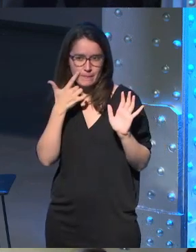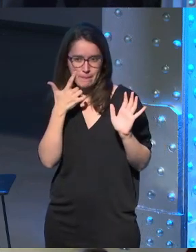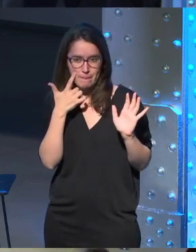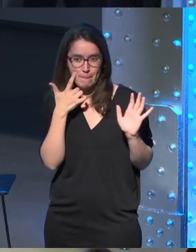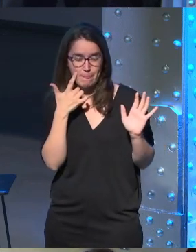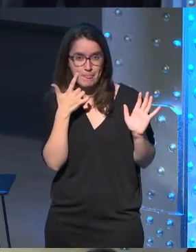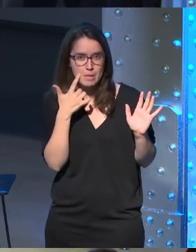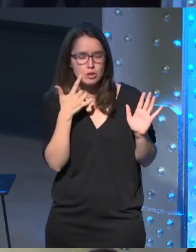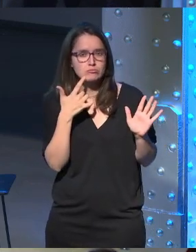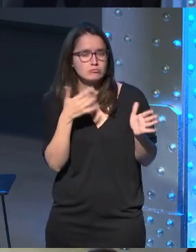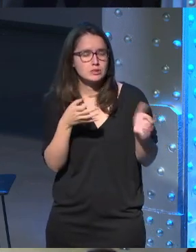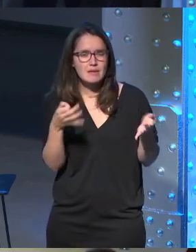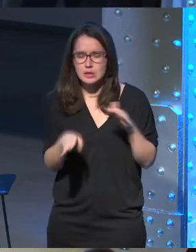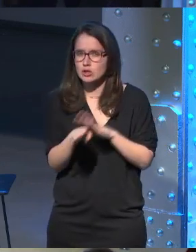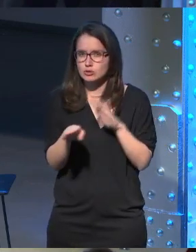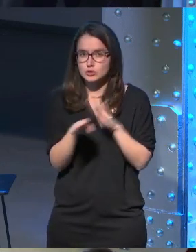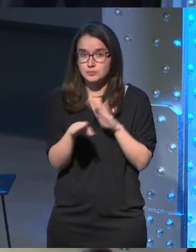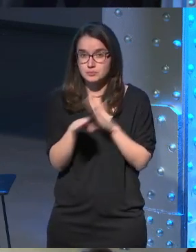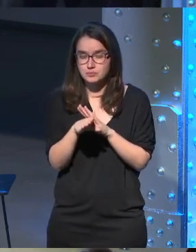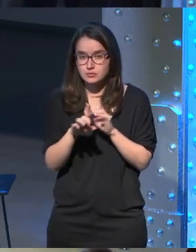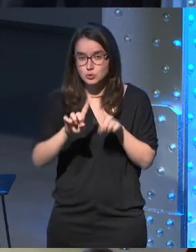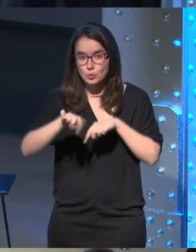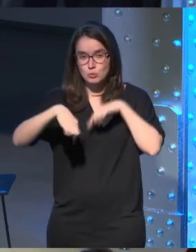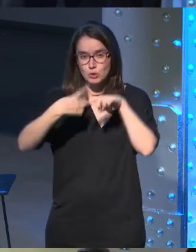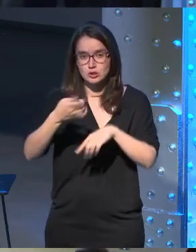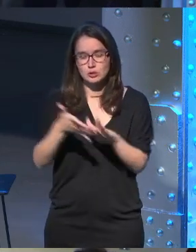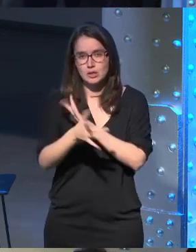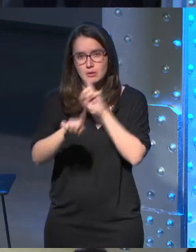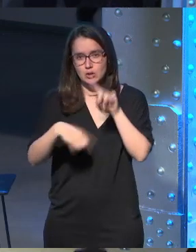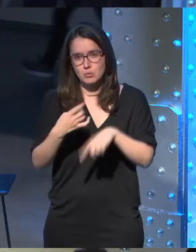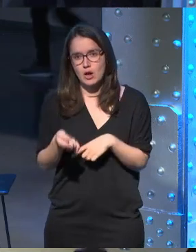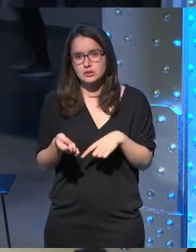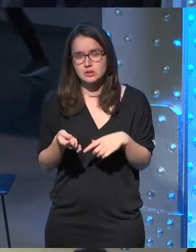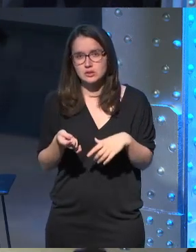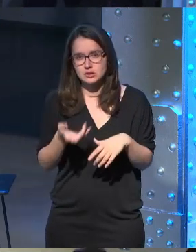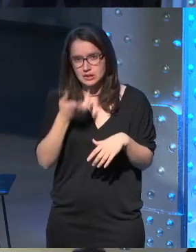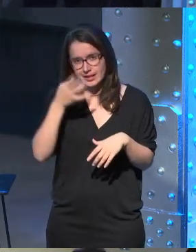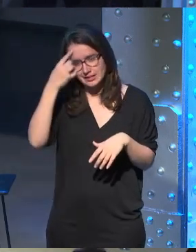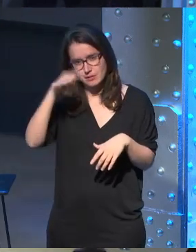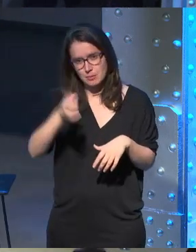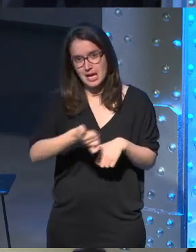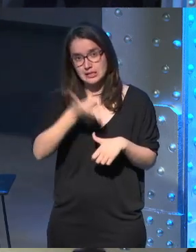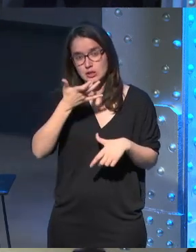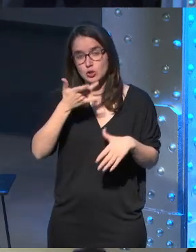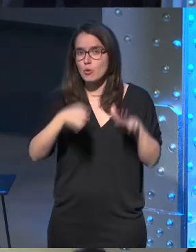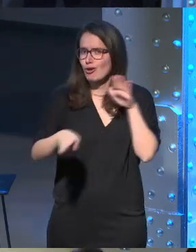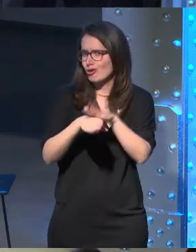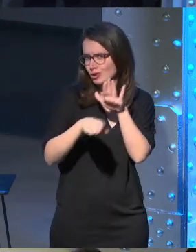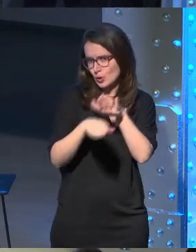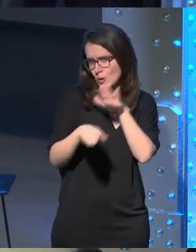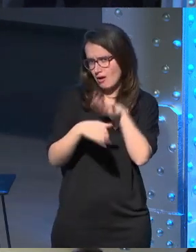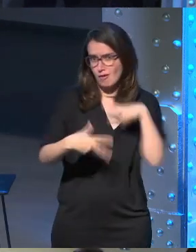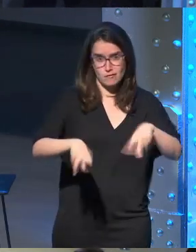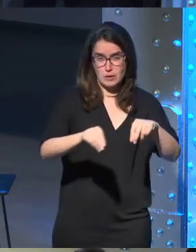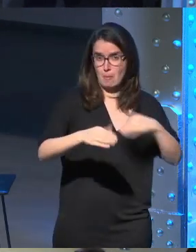es un punto y seguido con lo que hay un post que lo explica pero él va a estar aquí si queréis saber más es como to be continued vamos a